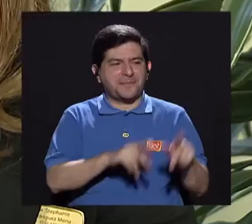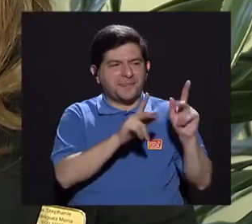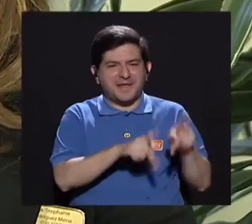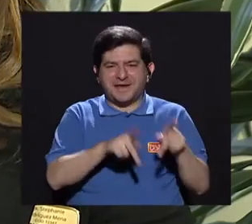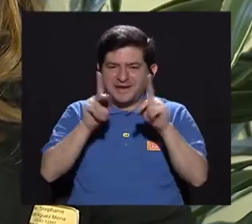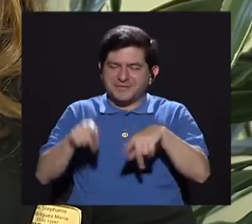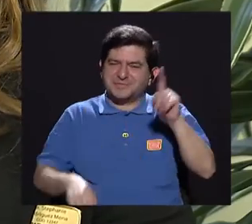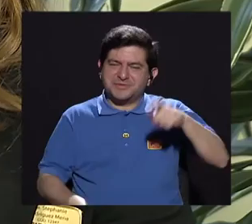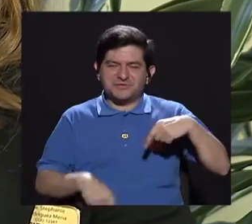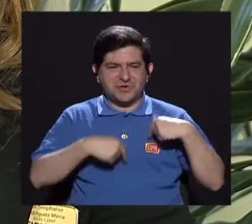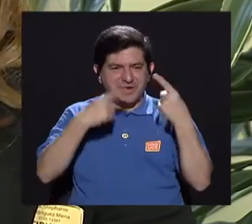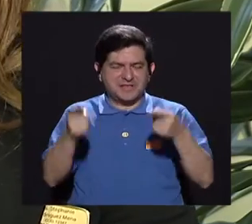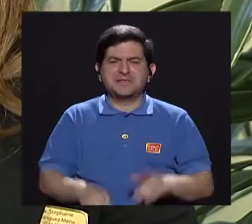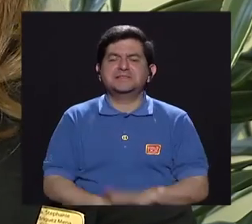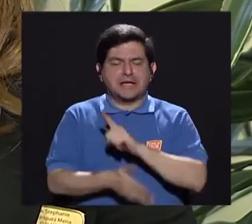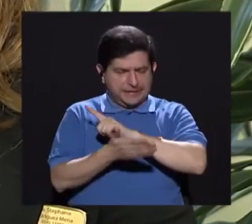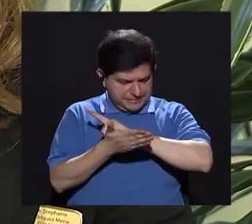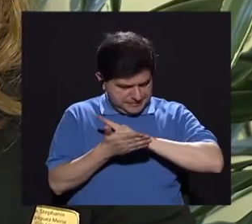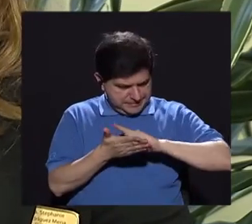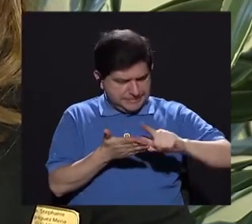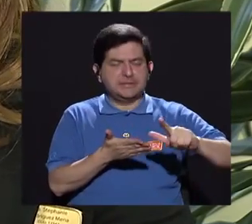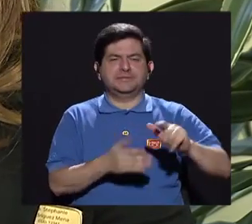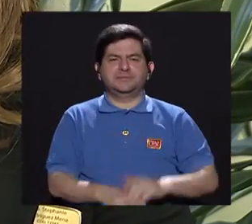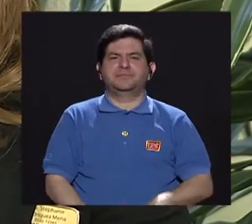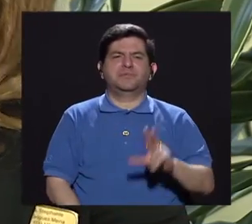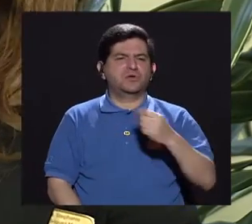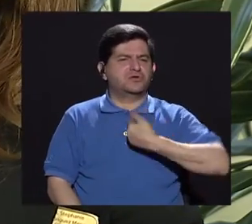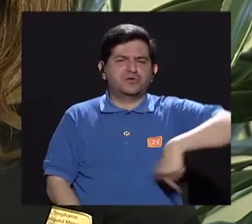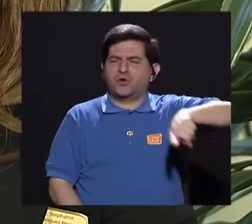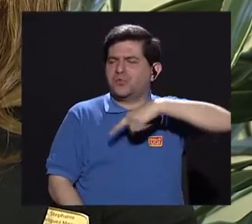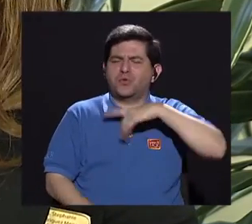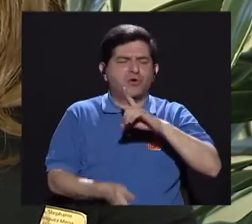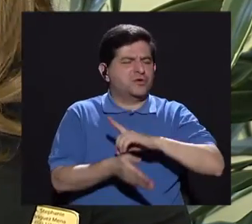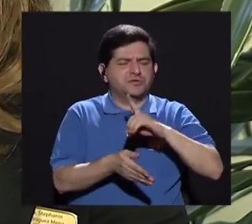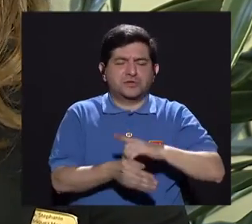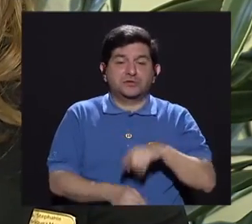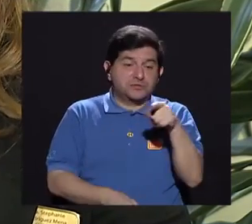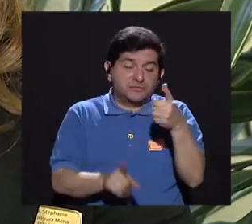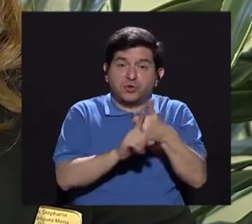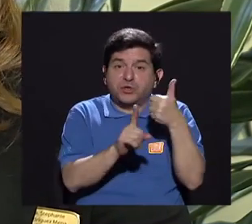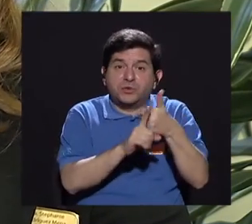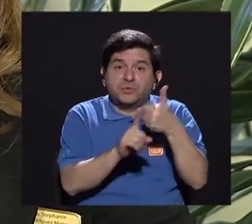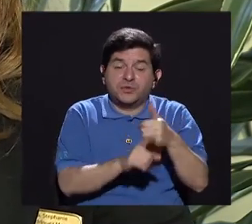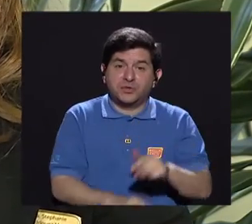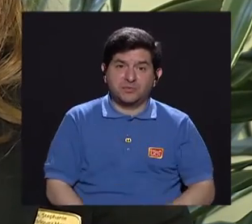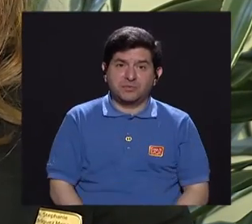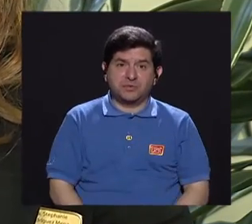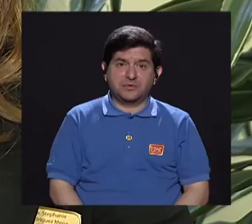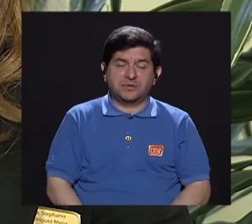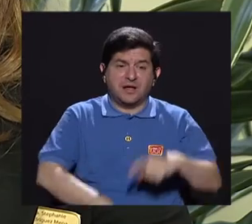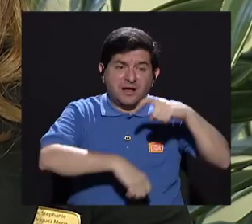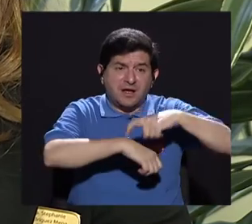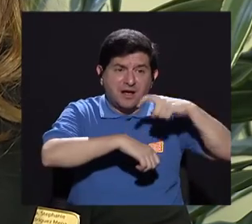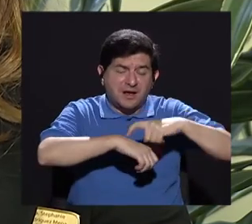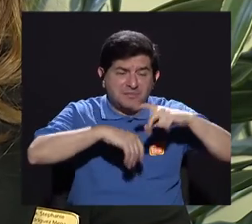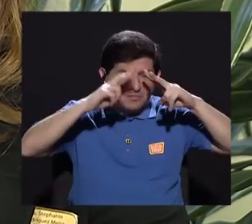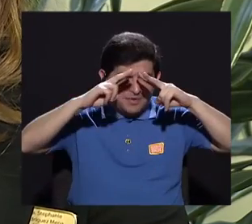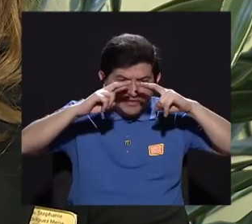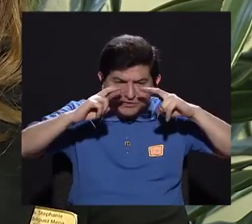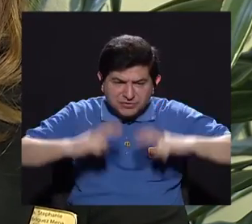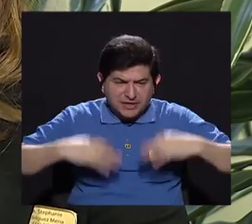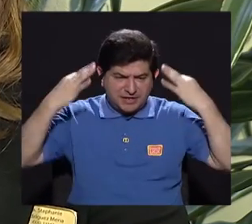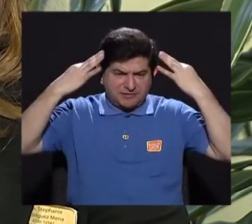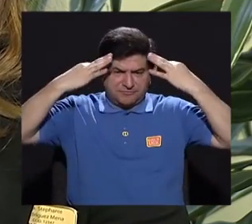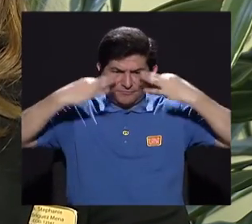pacientes sí deben de ir lo más saciados posibles, no tanto por nosotros los médicos, sino por ellos, porque a la hora de hacerles el examen